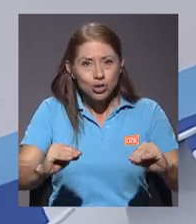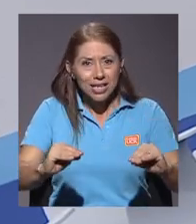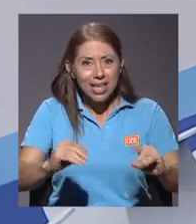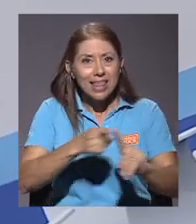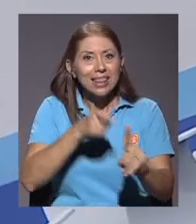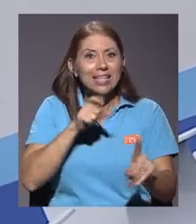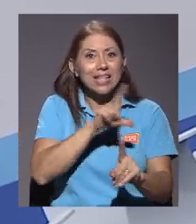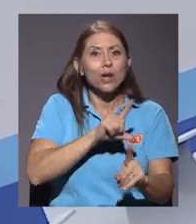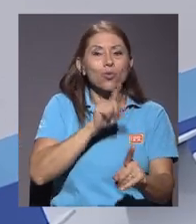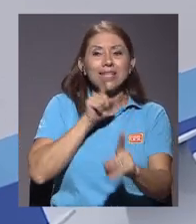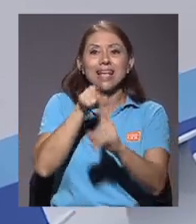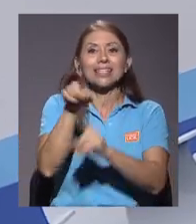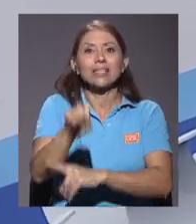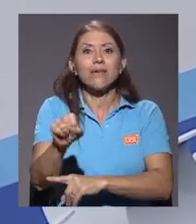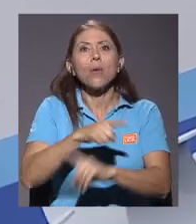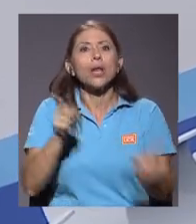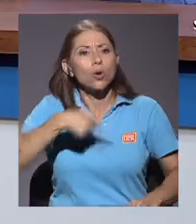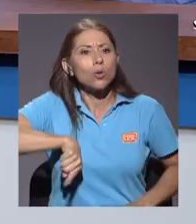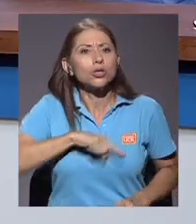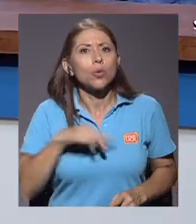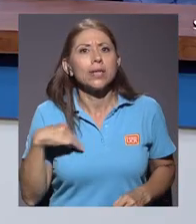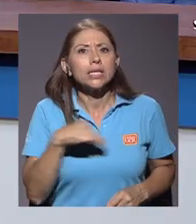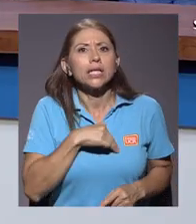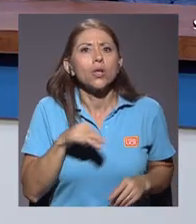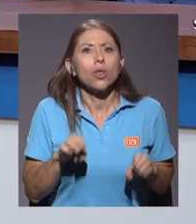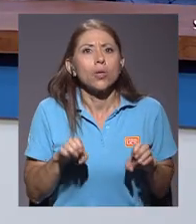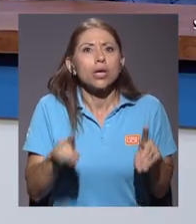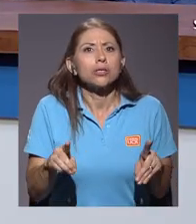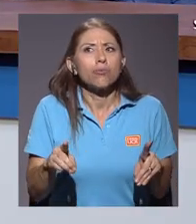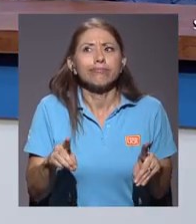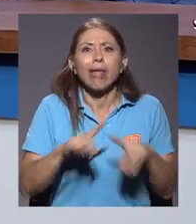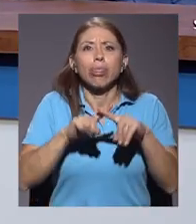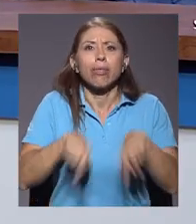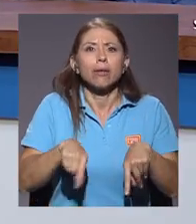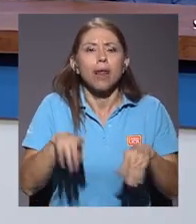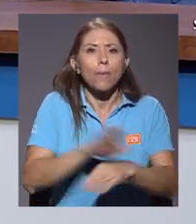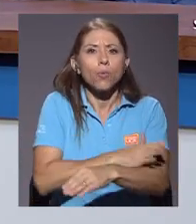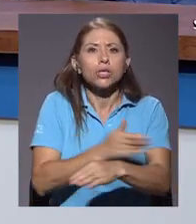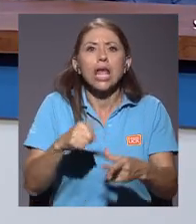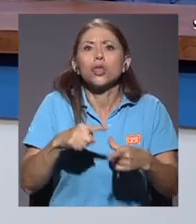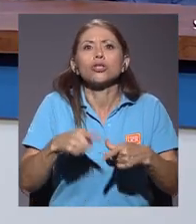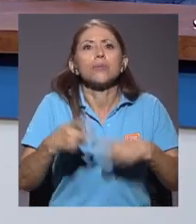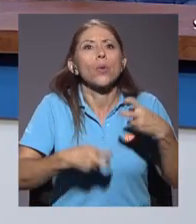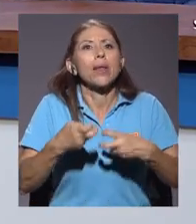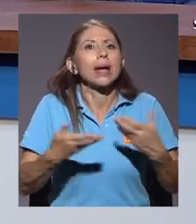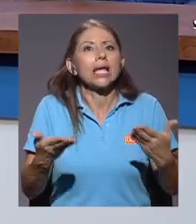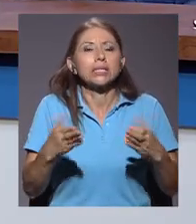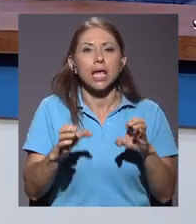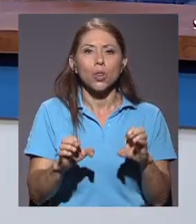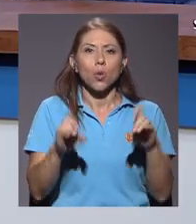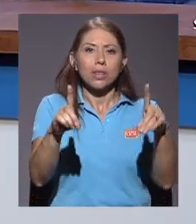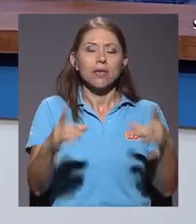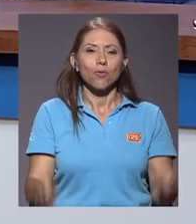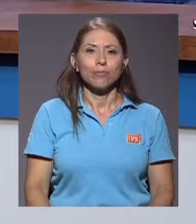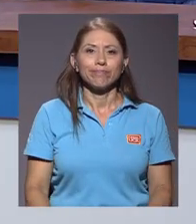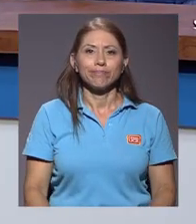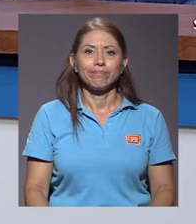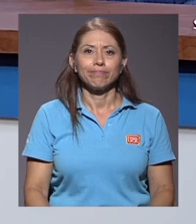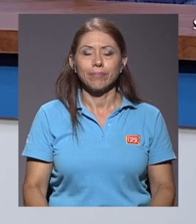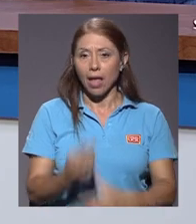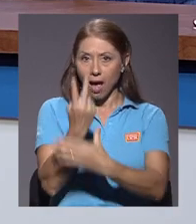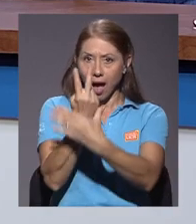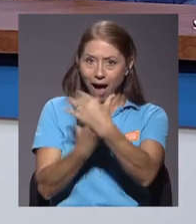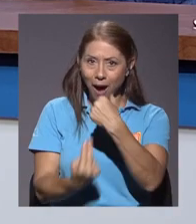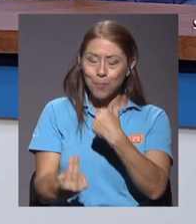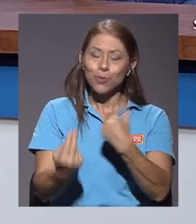nuestro ministerio quita la música. Explíqueme. Entonces, el problema es educativo. Muy bien, pues a ambos yo creo que ha quedado